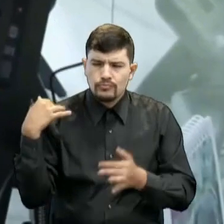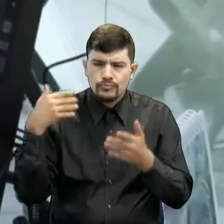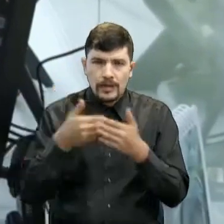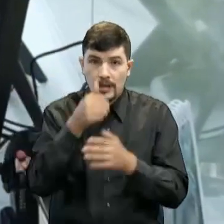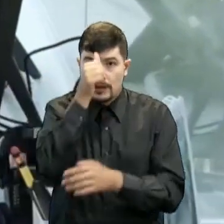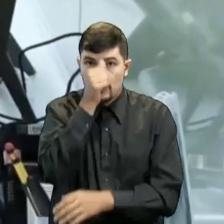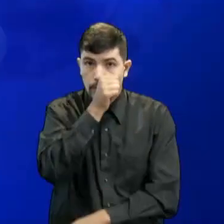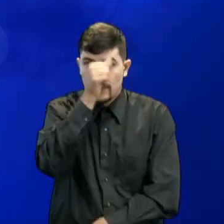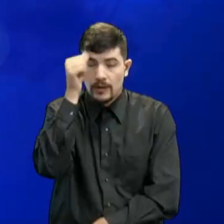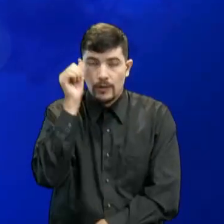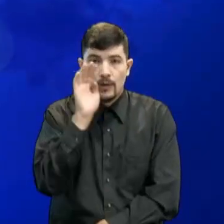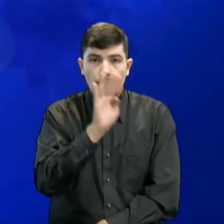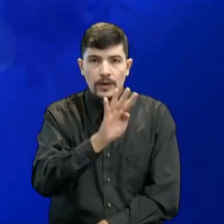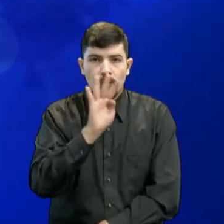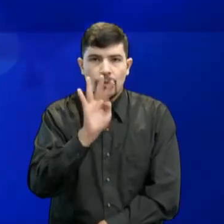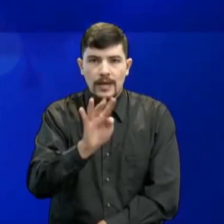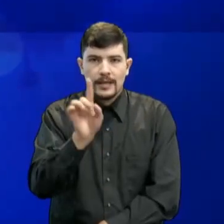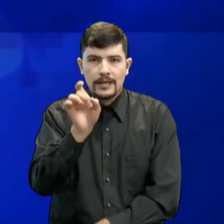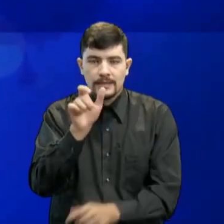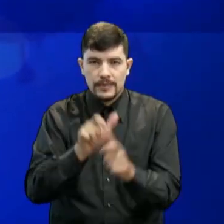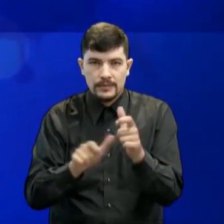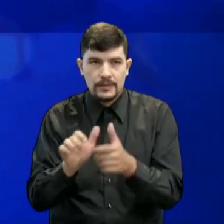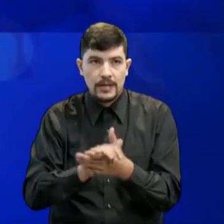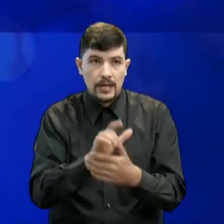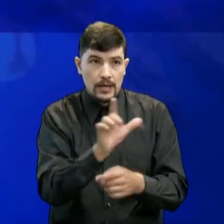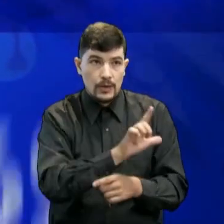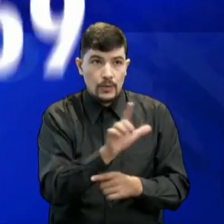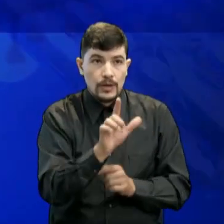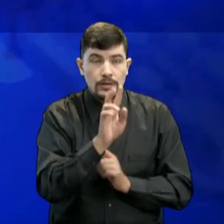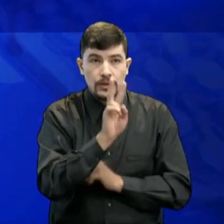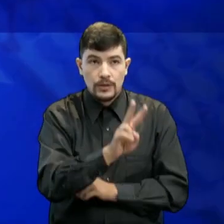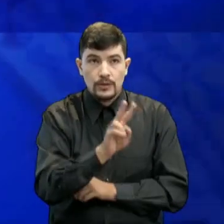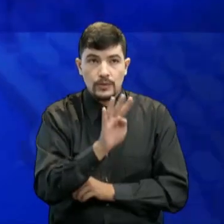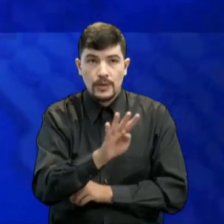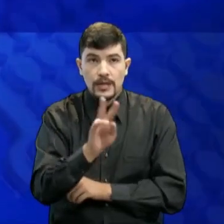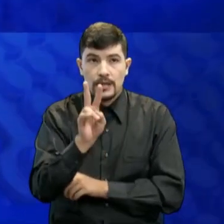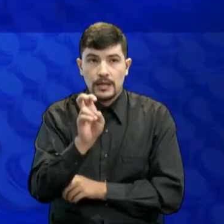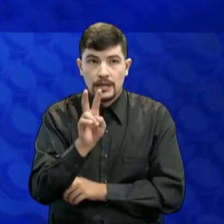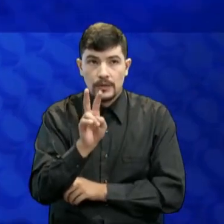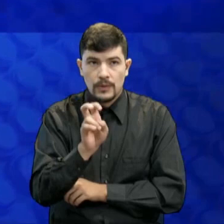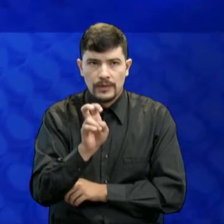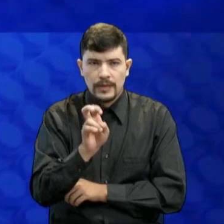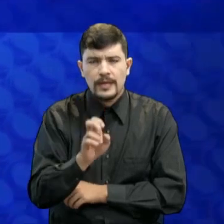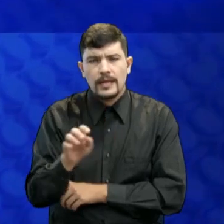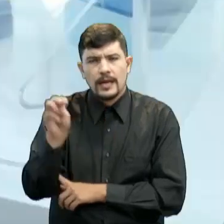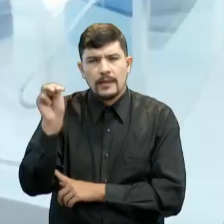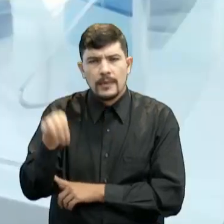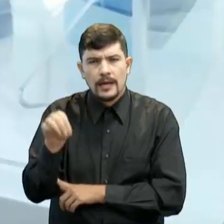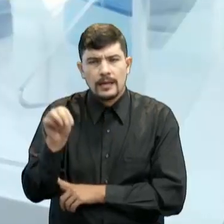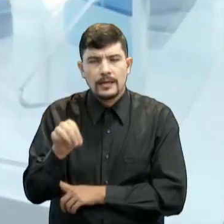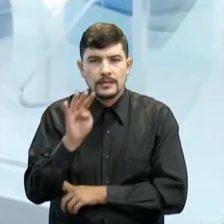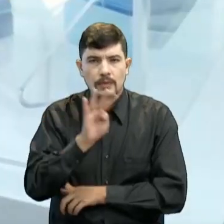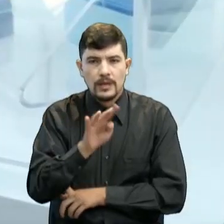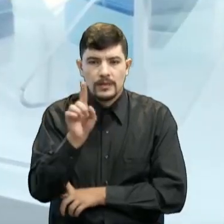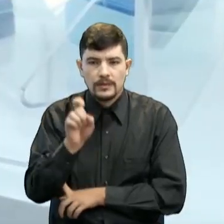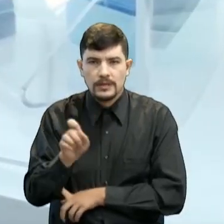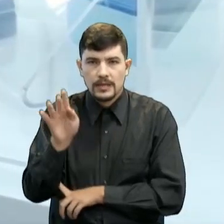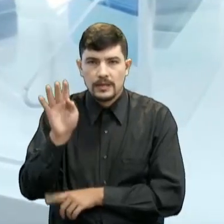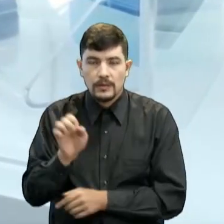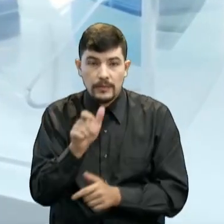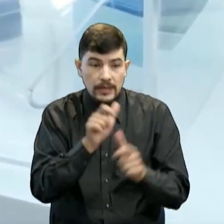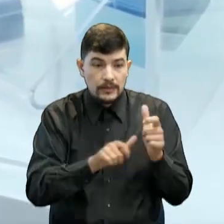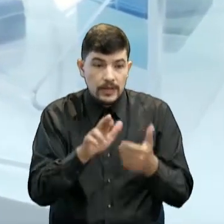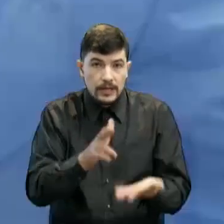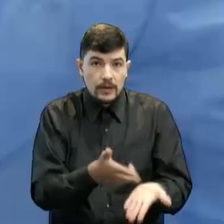registraron 446 contagios, el lunes 249 y el martes 469. Los recuperados son